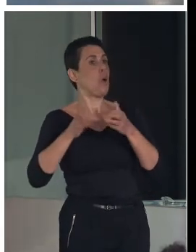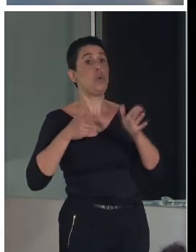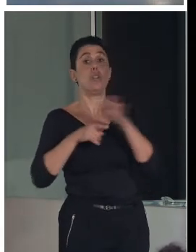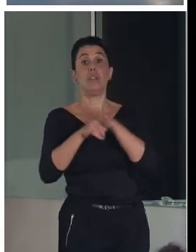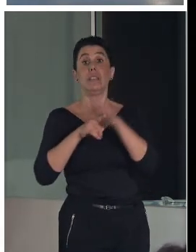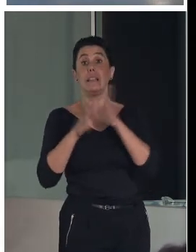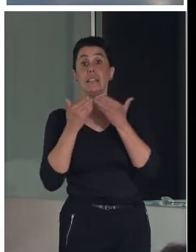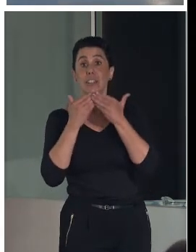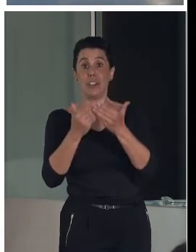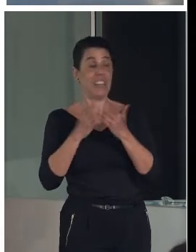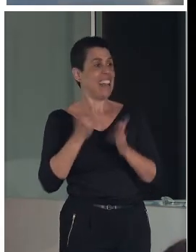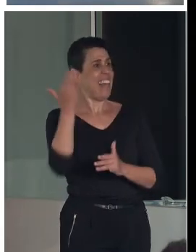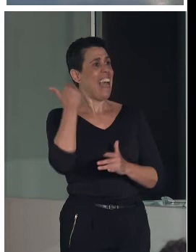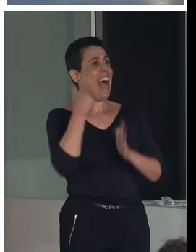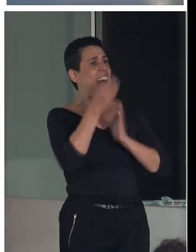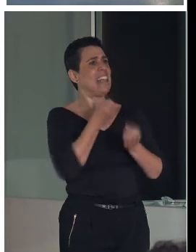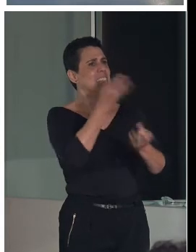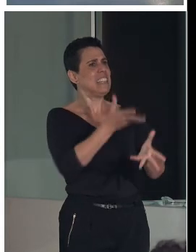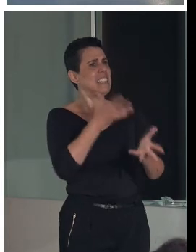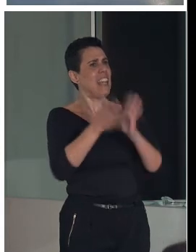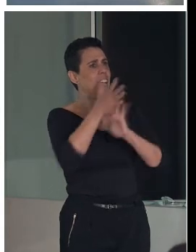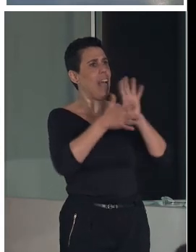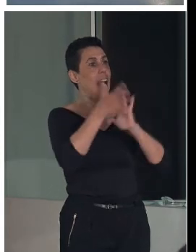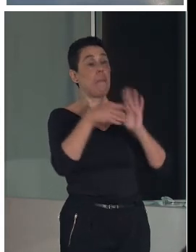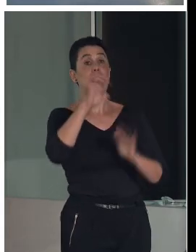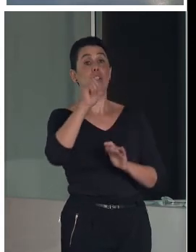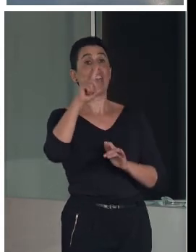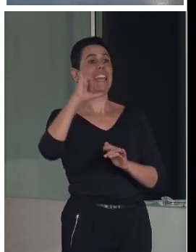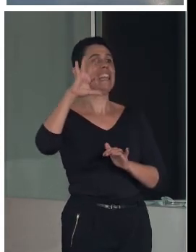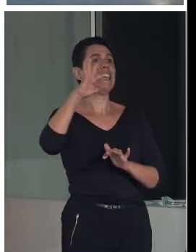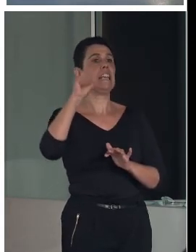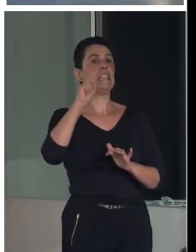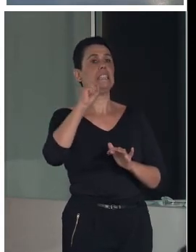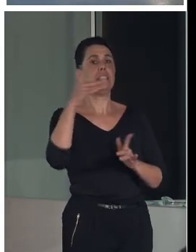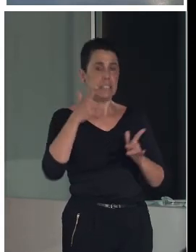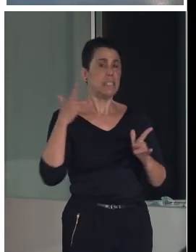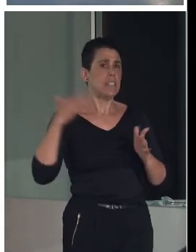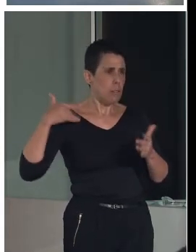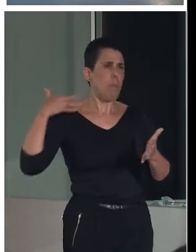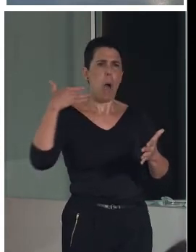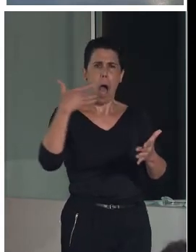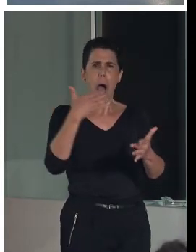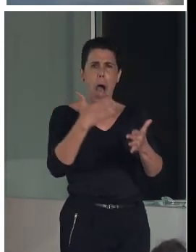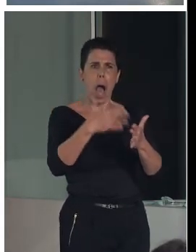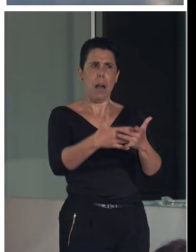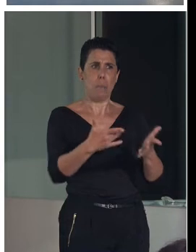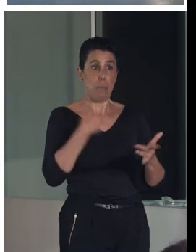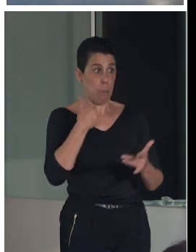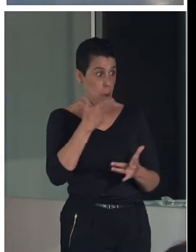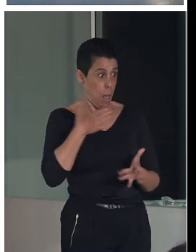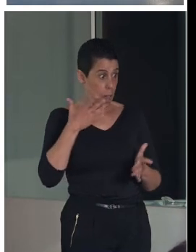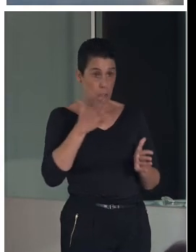comentado Elisa, bueno, la trayectoria es larga. Yo provengo de la empresa privada,